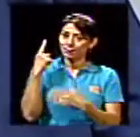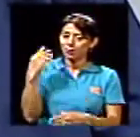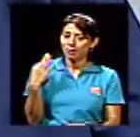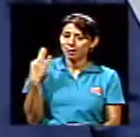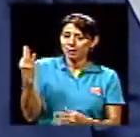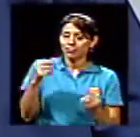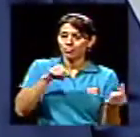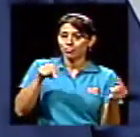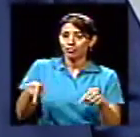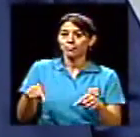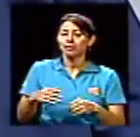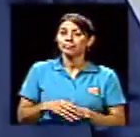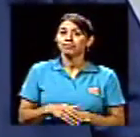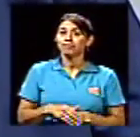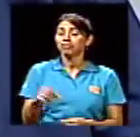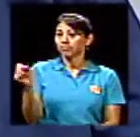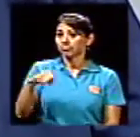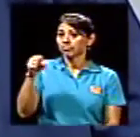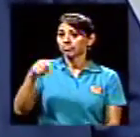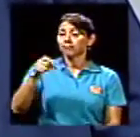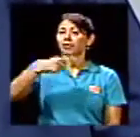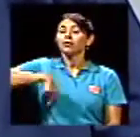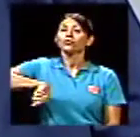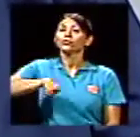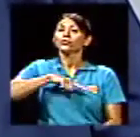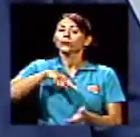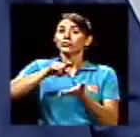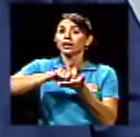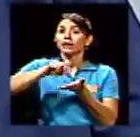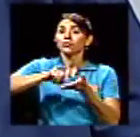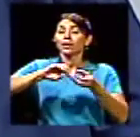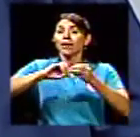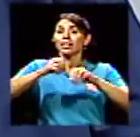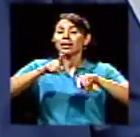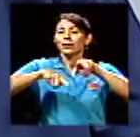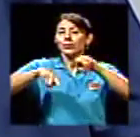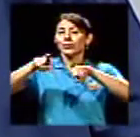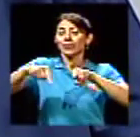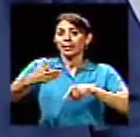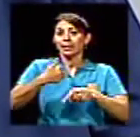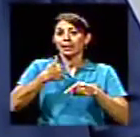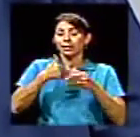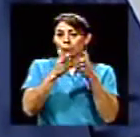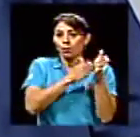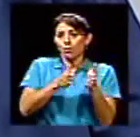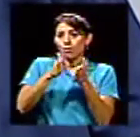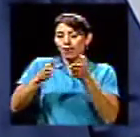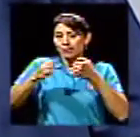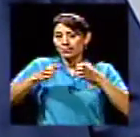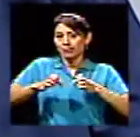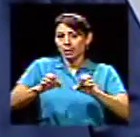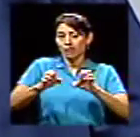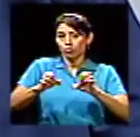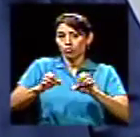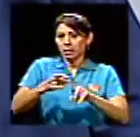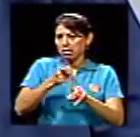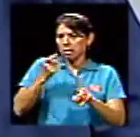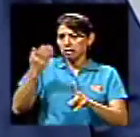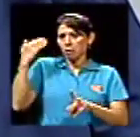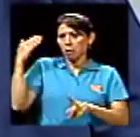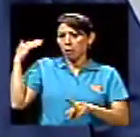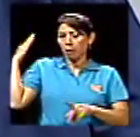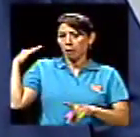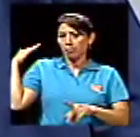invitación. Efectivamente, nosotros en la escuela traemos un plan estratégico desde hace varios años, que había hecho para